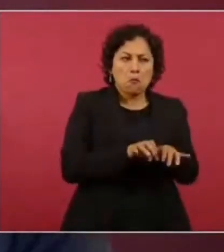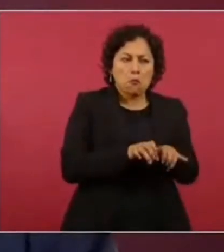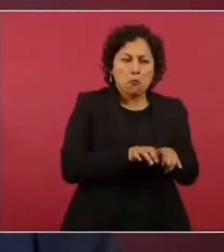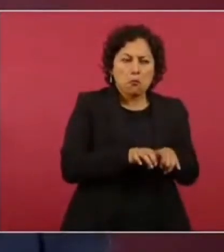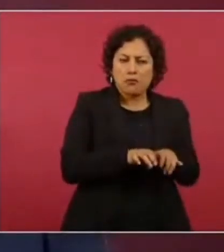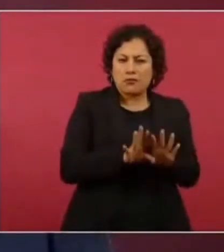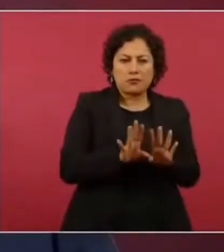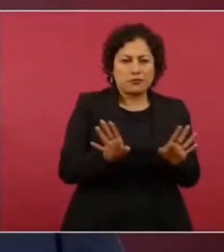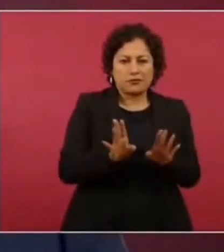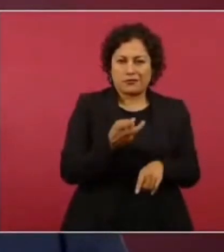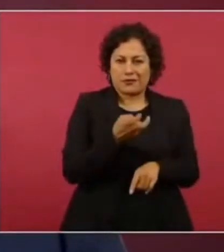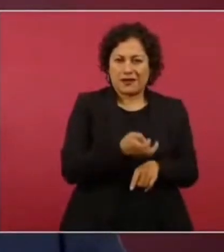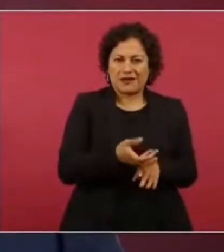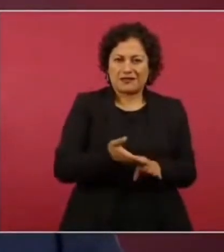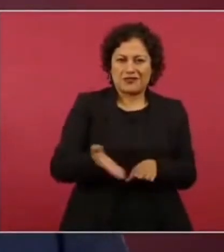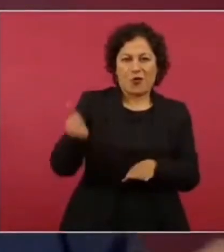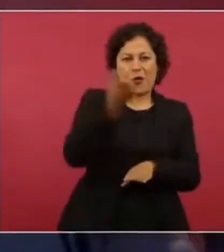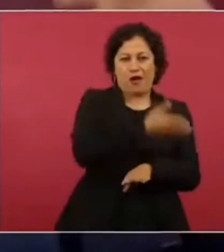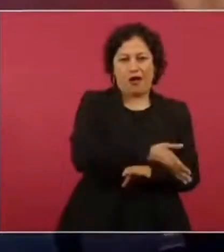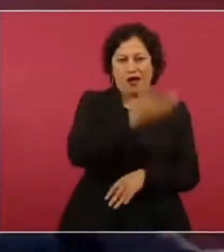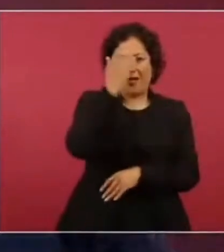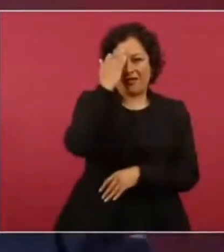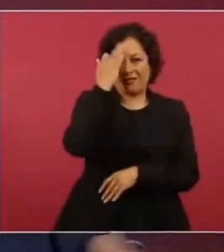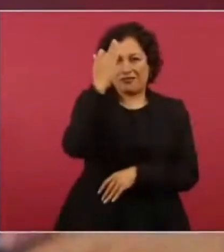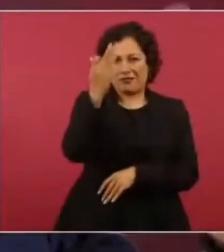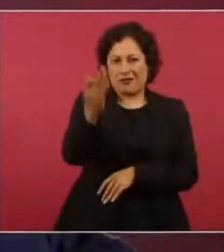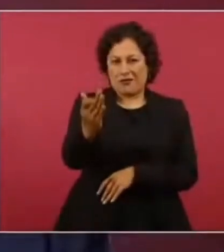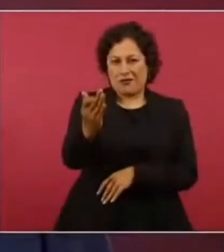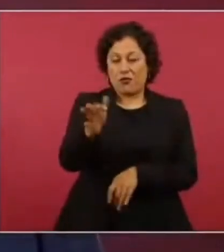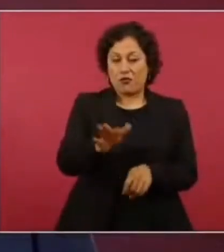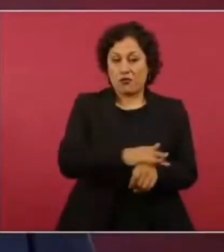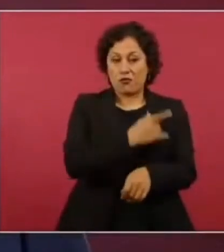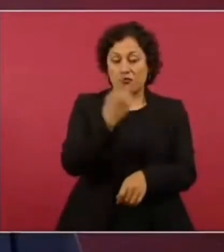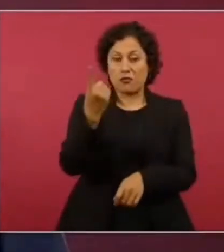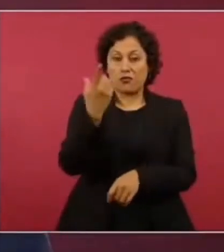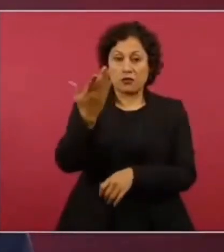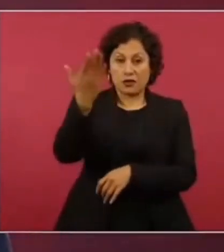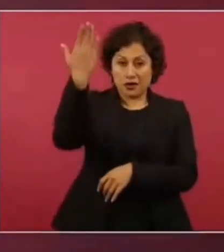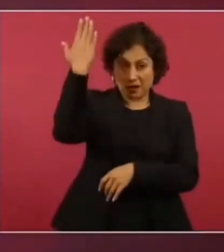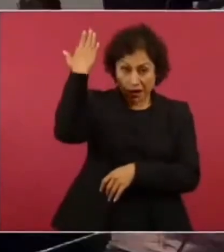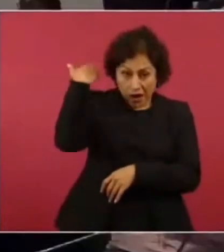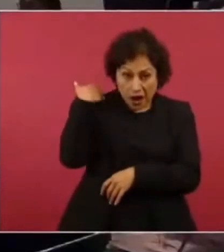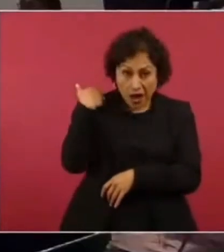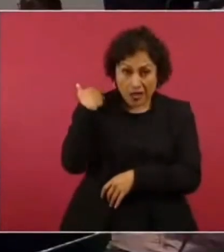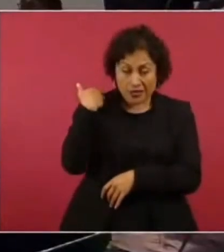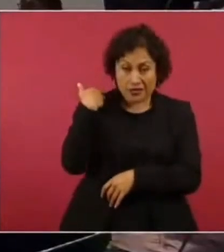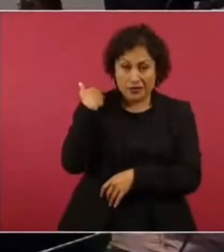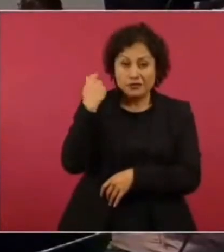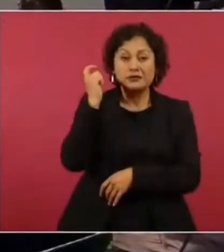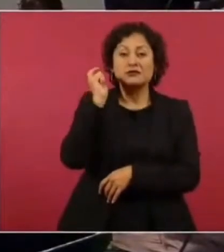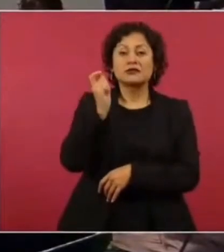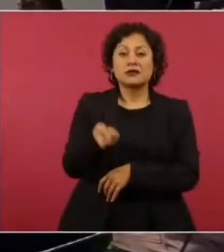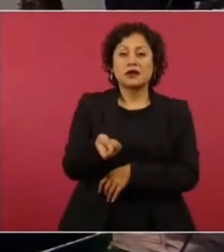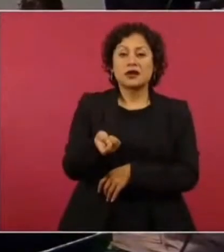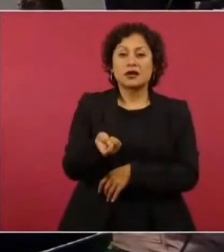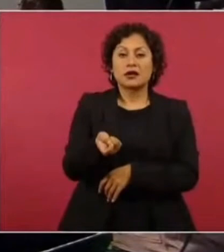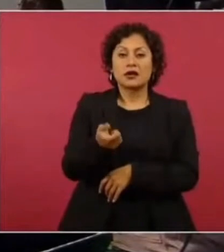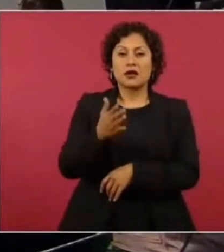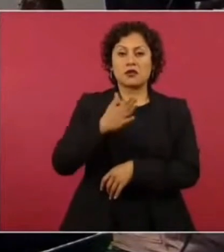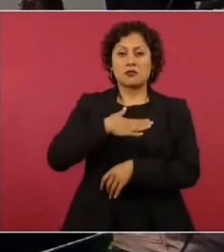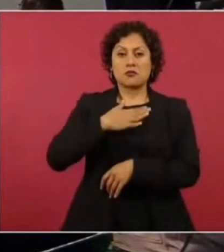se dedicaban a